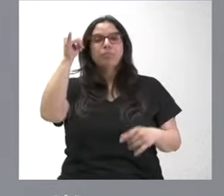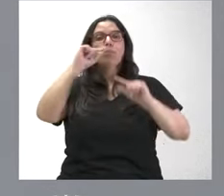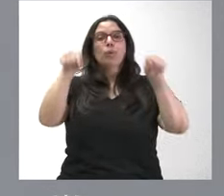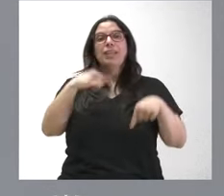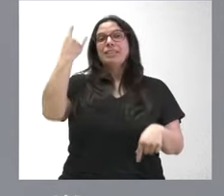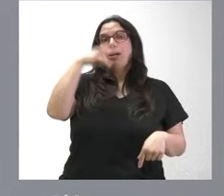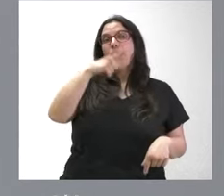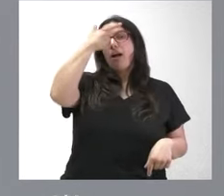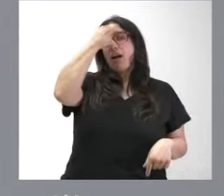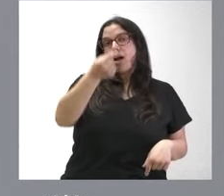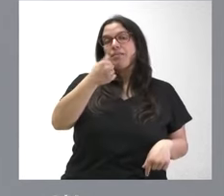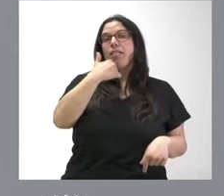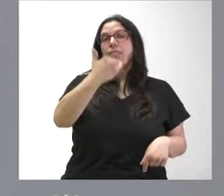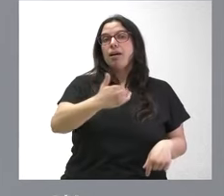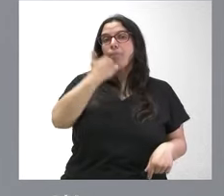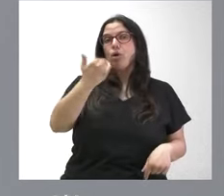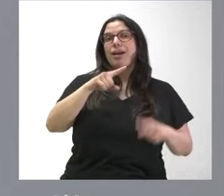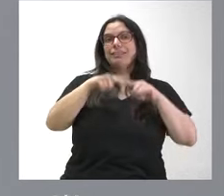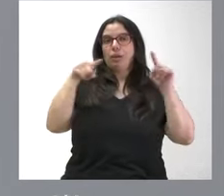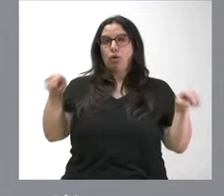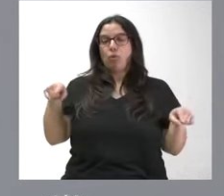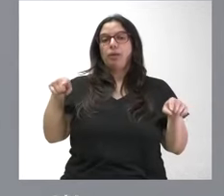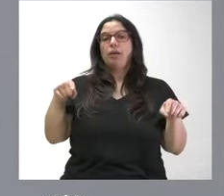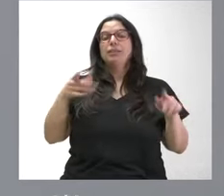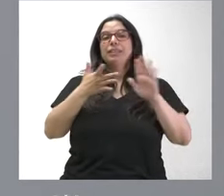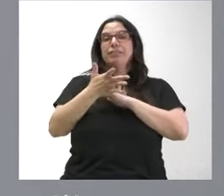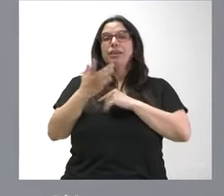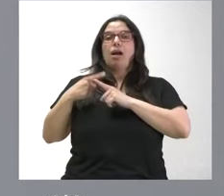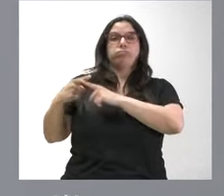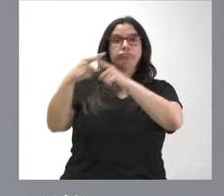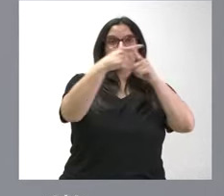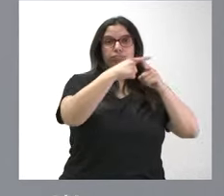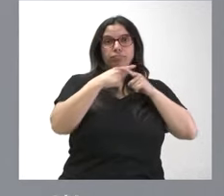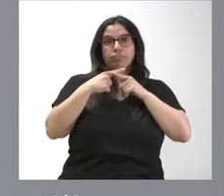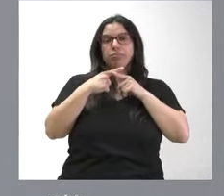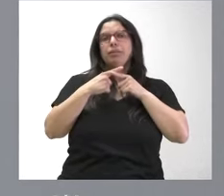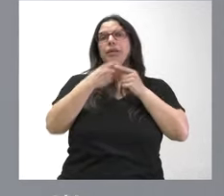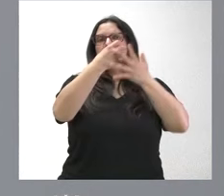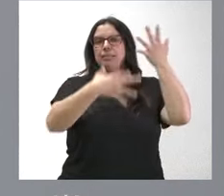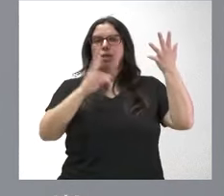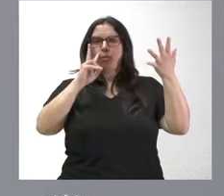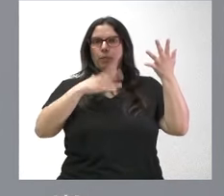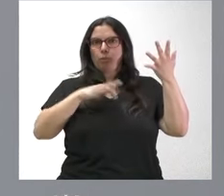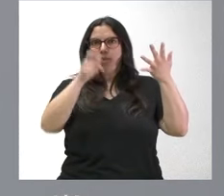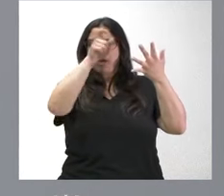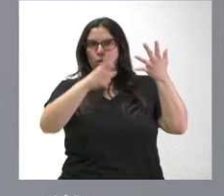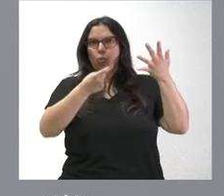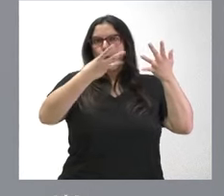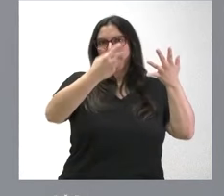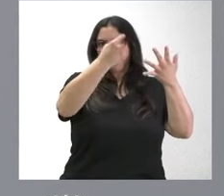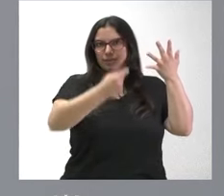Ávila, Zamora y Segovia, con la distribución por municipios que tienen ustedes aquí. La inversión